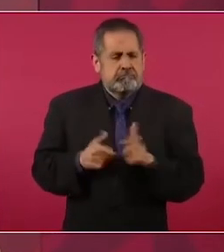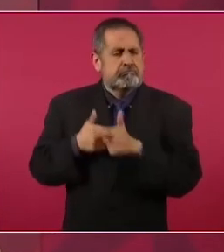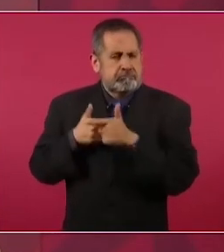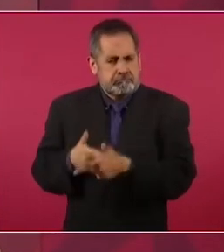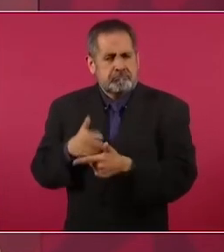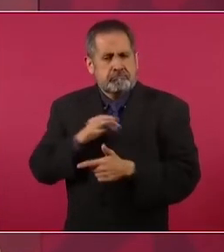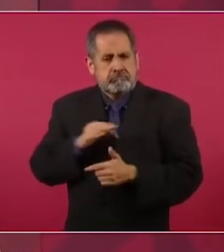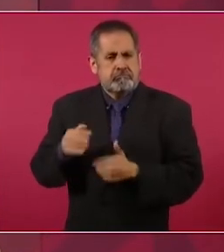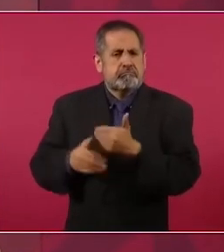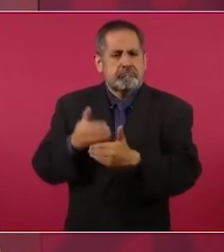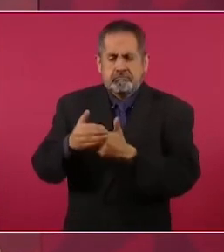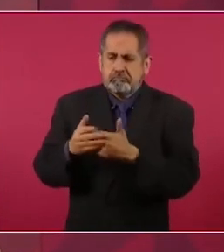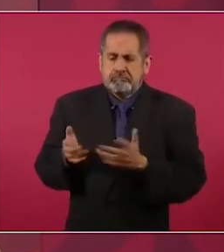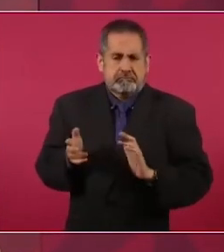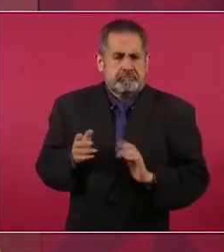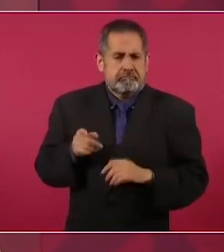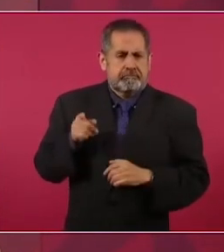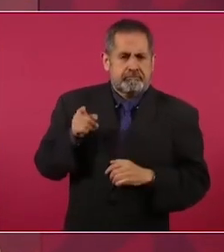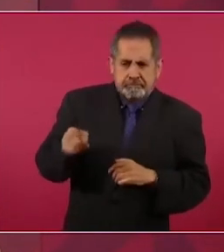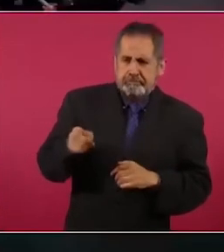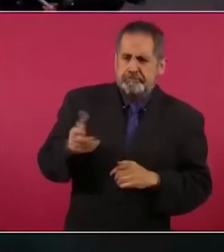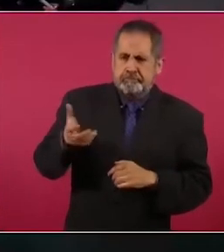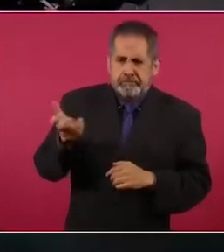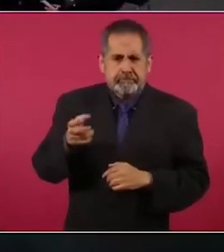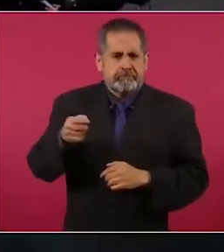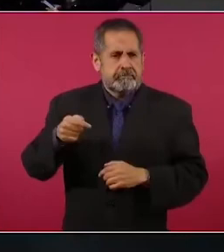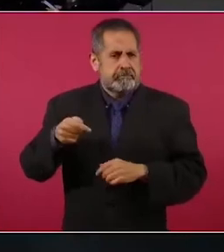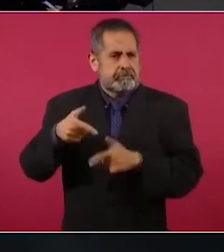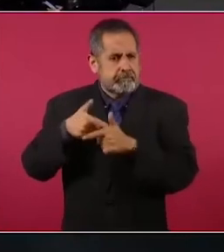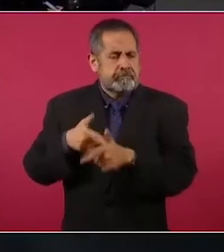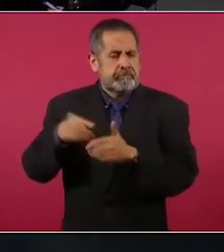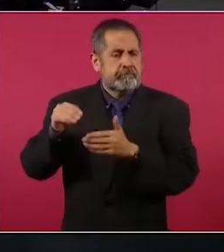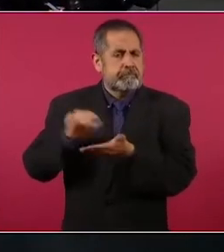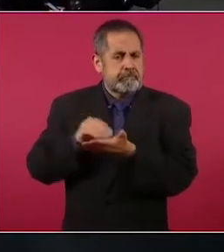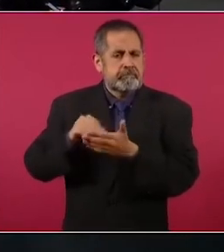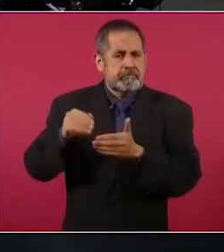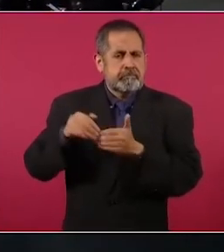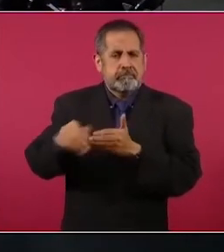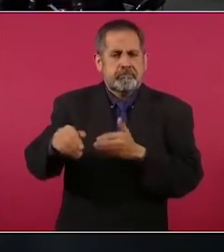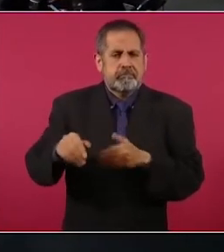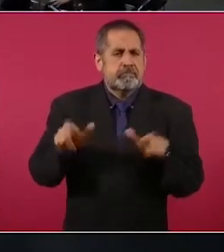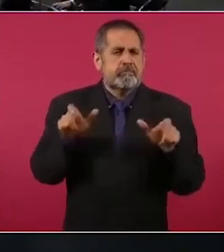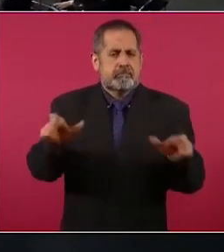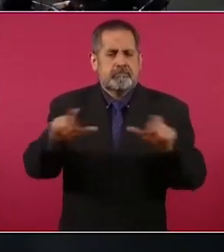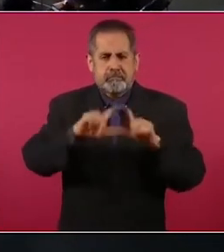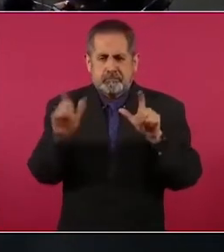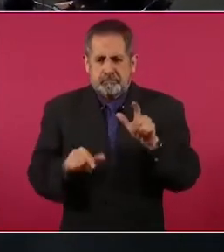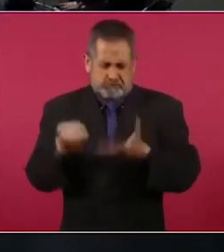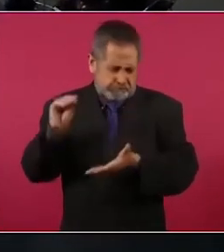actuando, operando la Guardia Nacional.